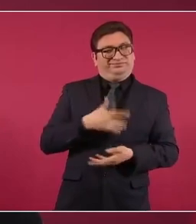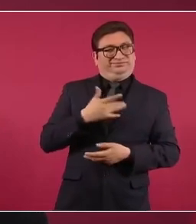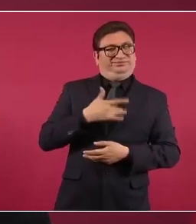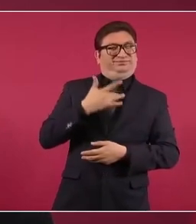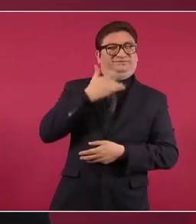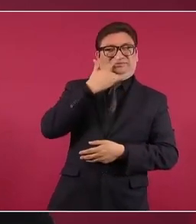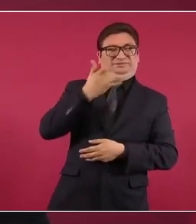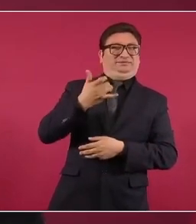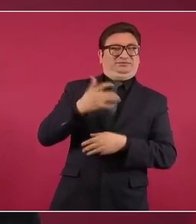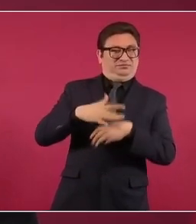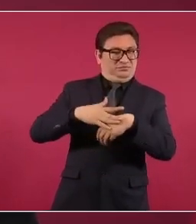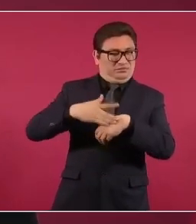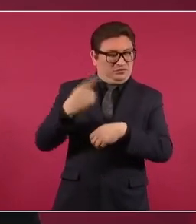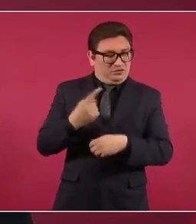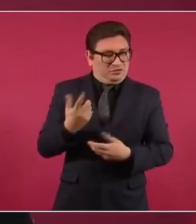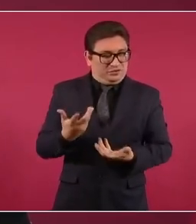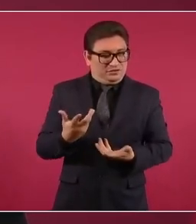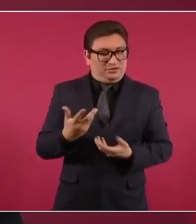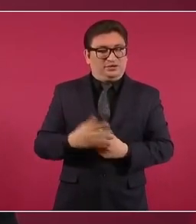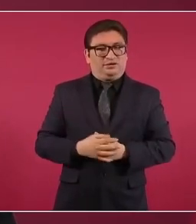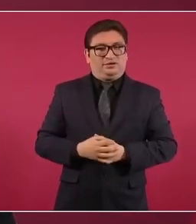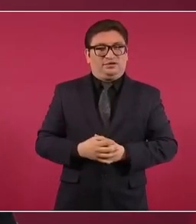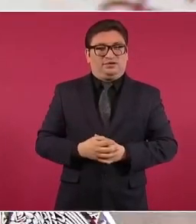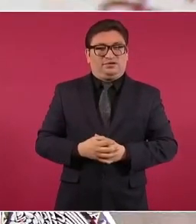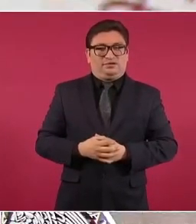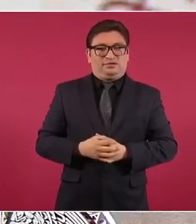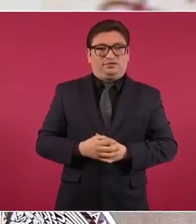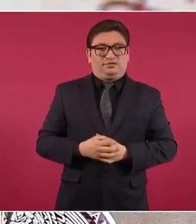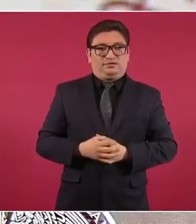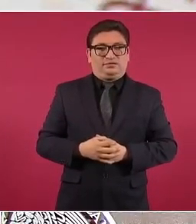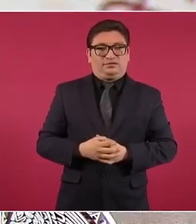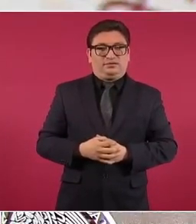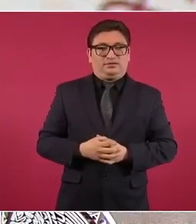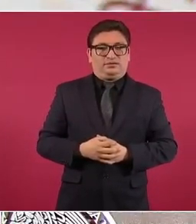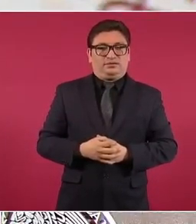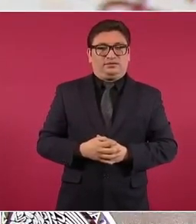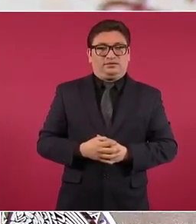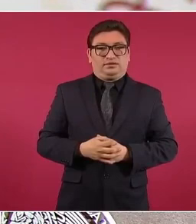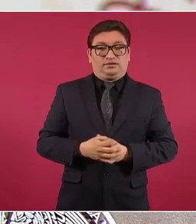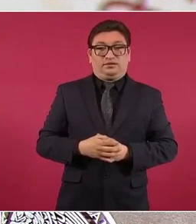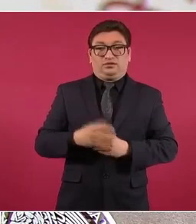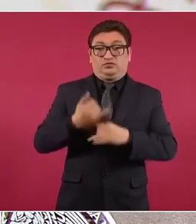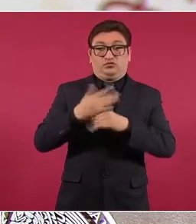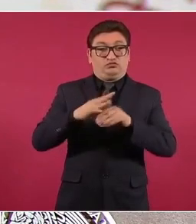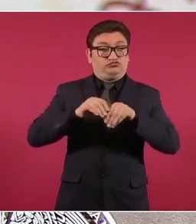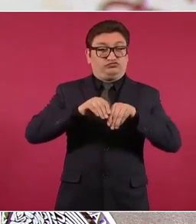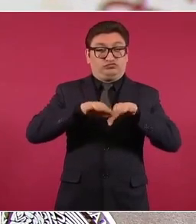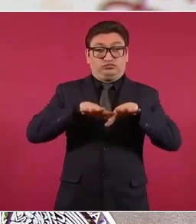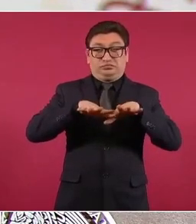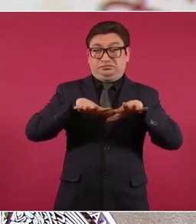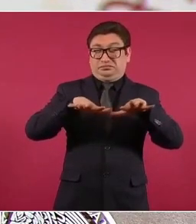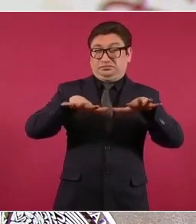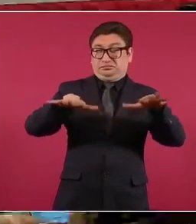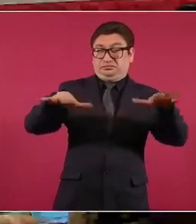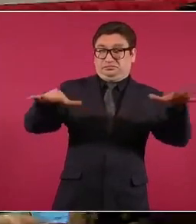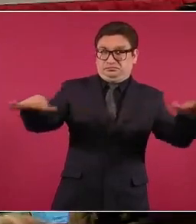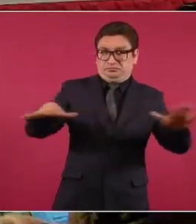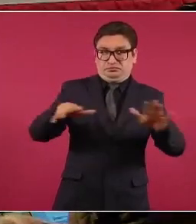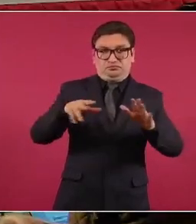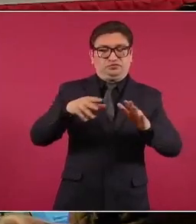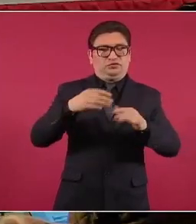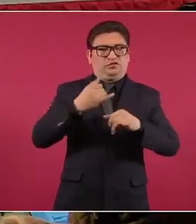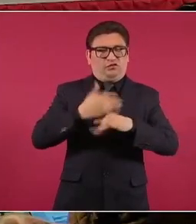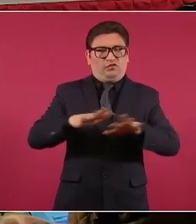que la cobertura masiva y la avalancha de notas